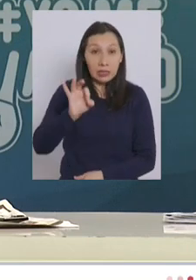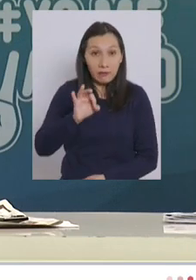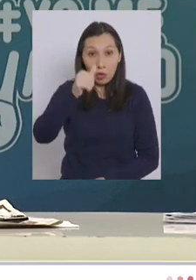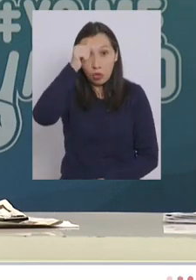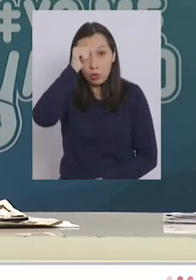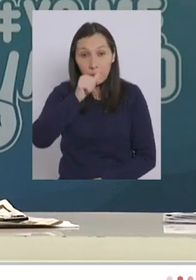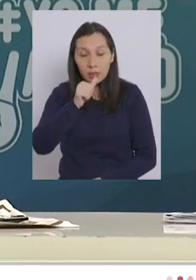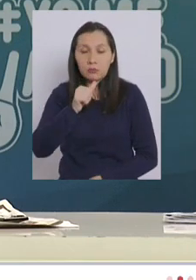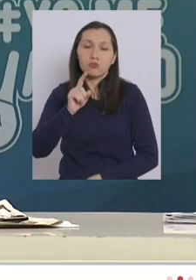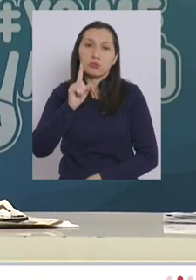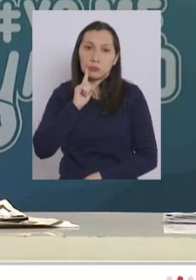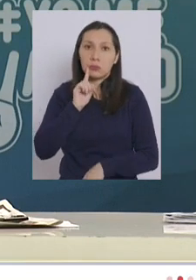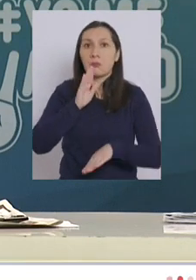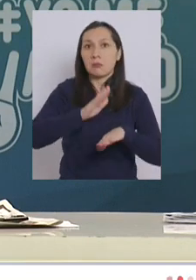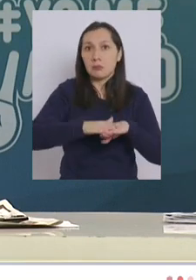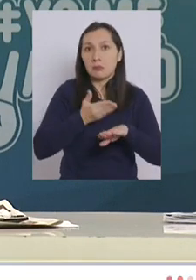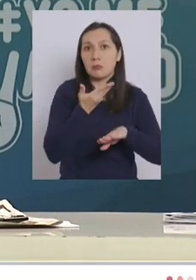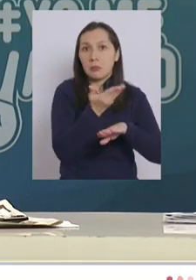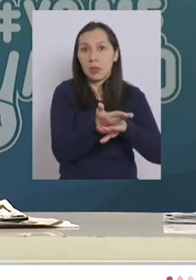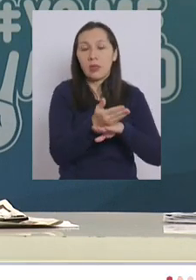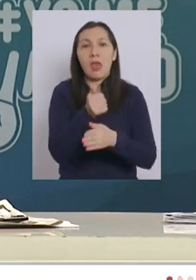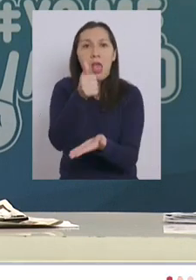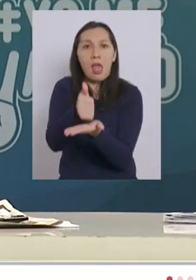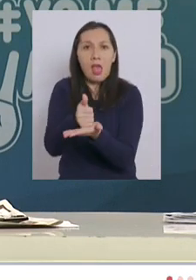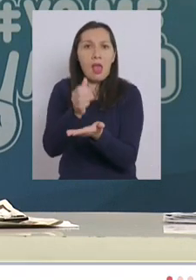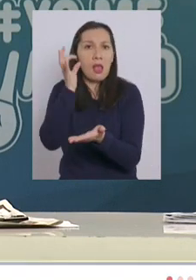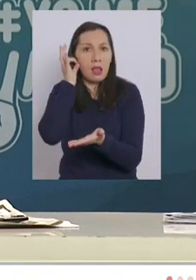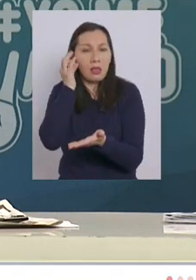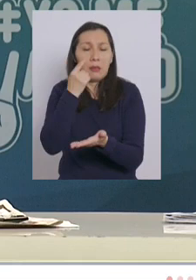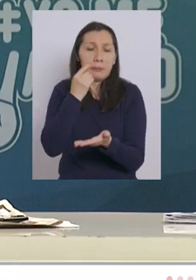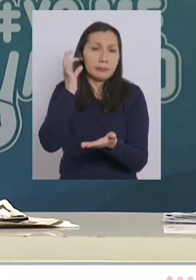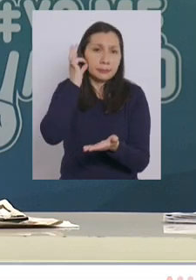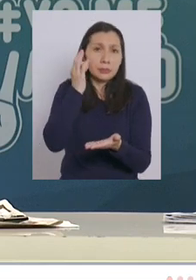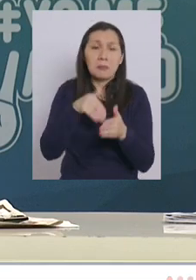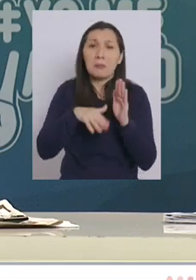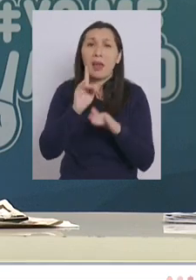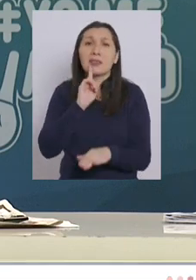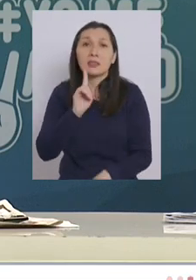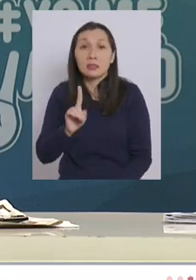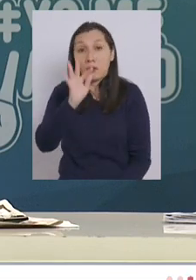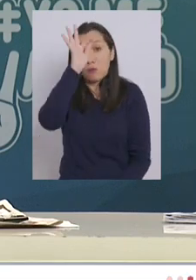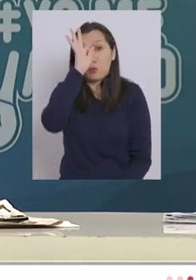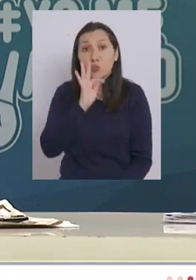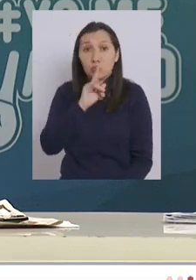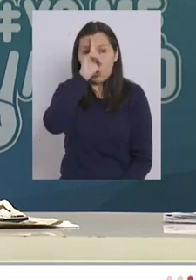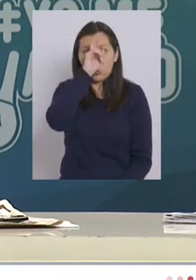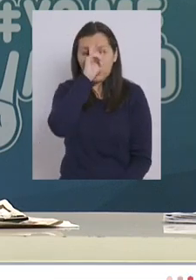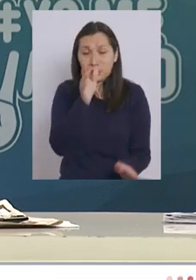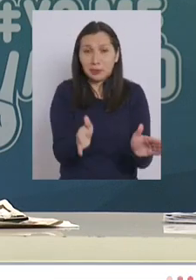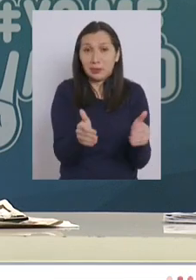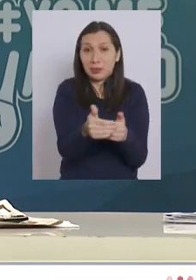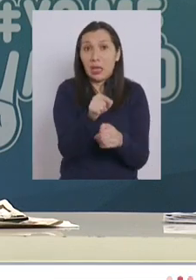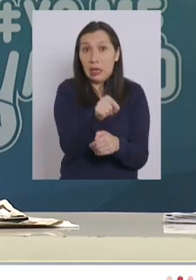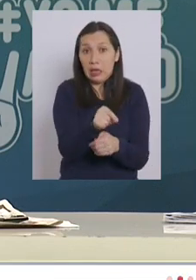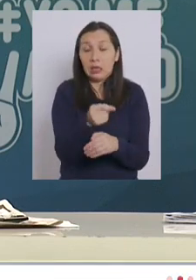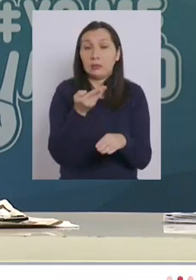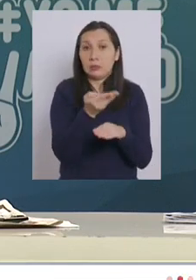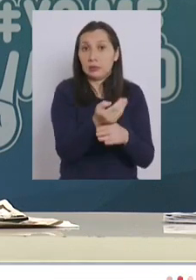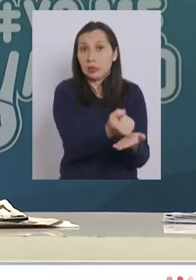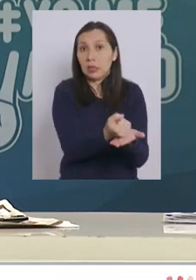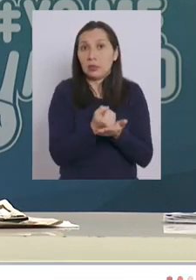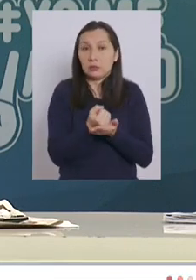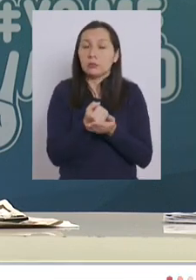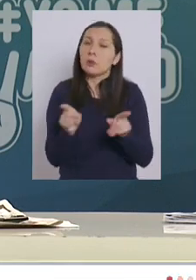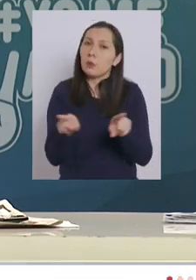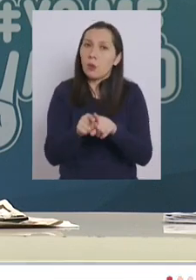domingo tenemos que pedir la colaboración de las alcaldesas de los alcaldes pero sobre todo de los funcionarios de la atención primaria entonces también